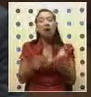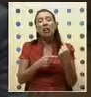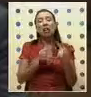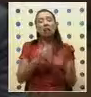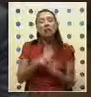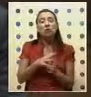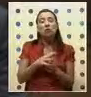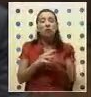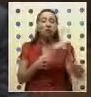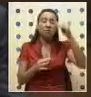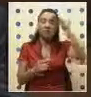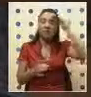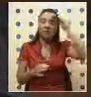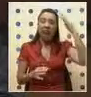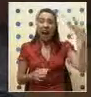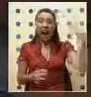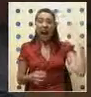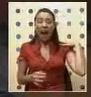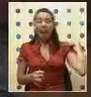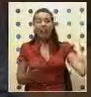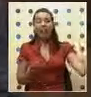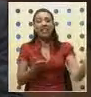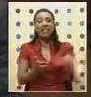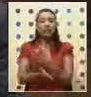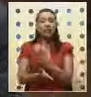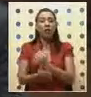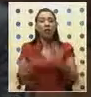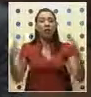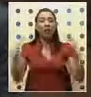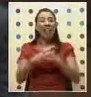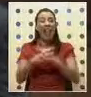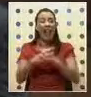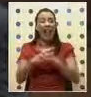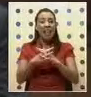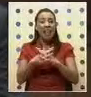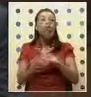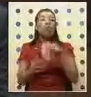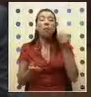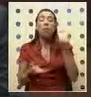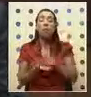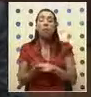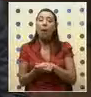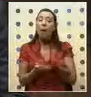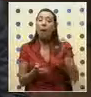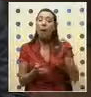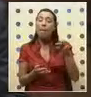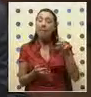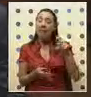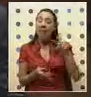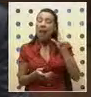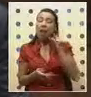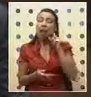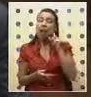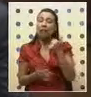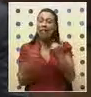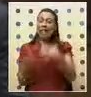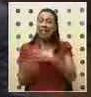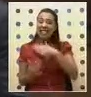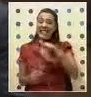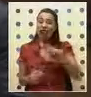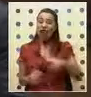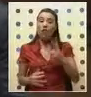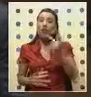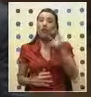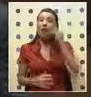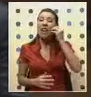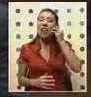del famoso almirante inglés triunfador en la batalla de Trafalgar, en la que perdió su vida. Mandela fue padre de seis hijos, tuvo 21 nietos y 3.000